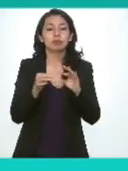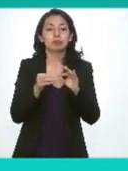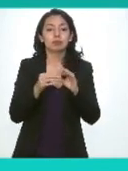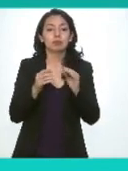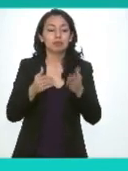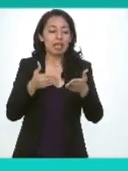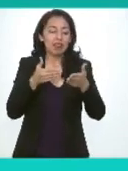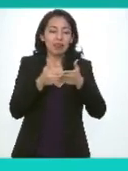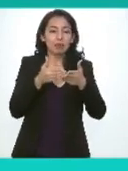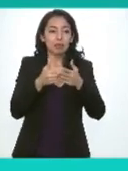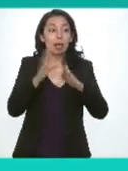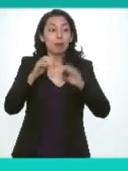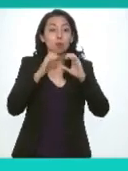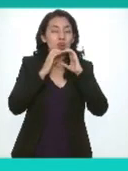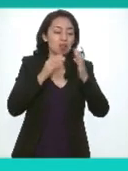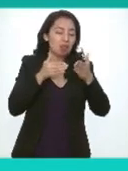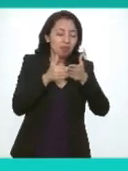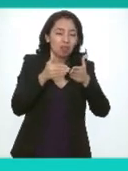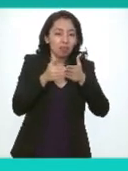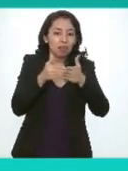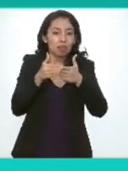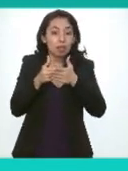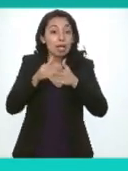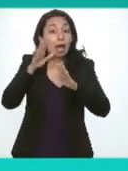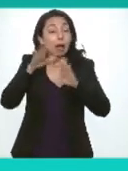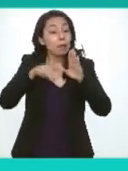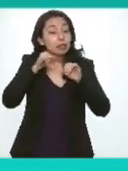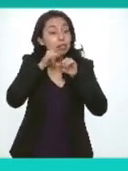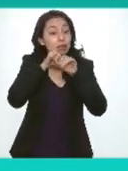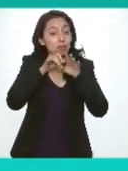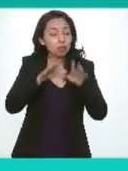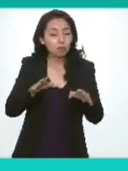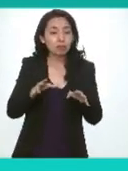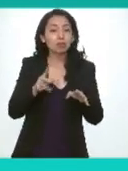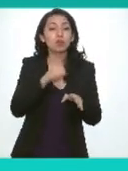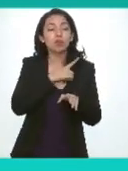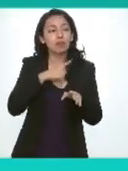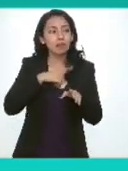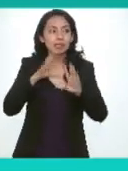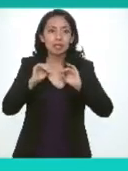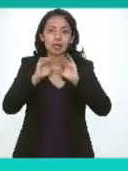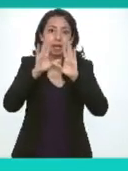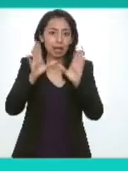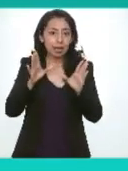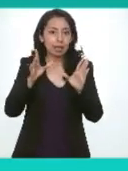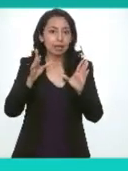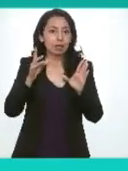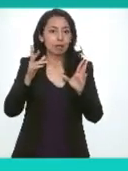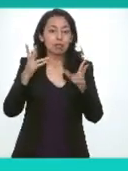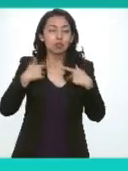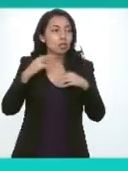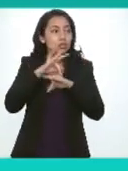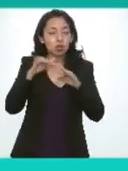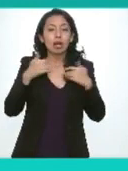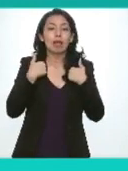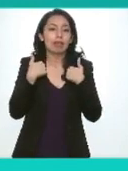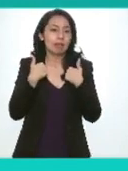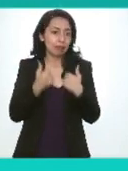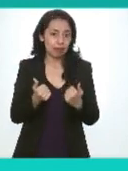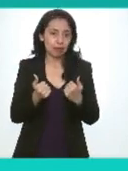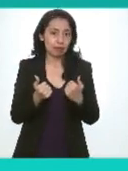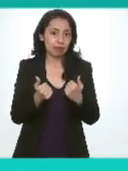barreras comunicativas y como la información pública debe ser comprensible para cualquier persona sin